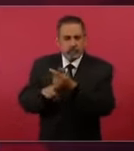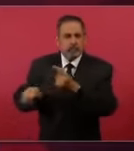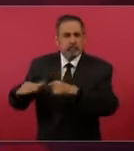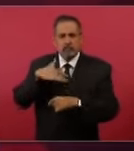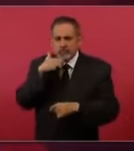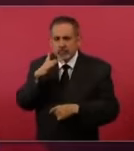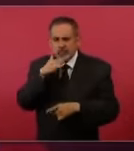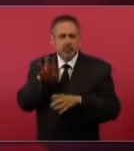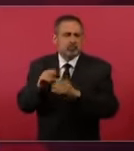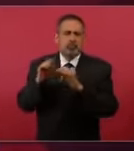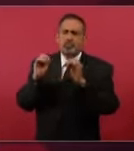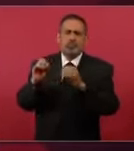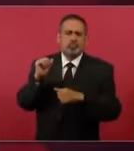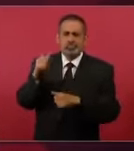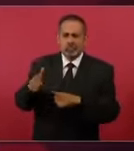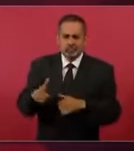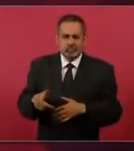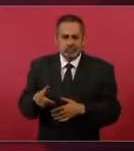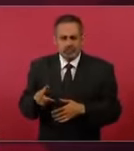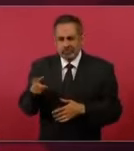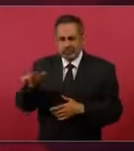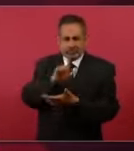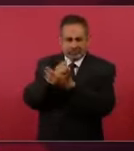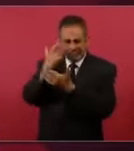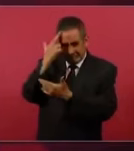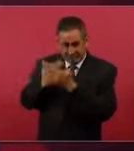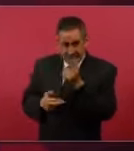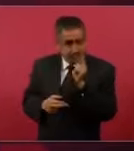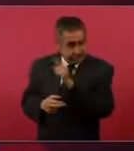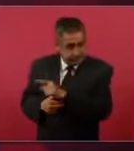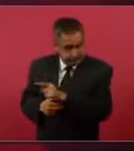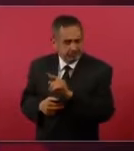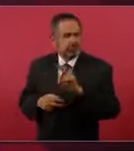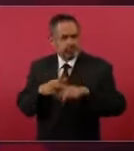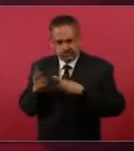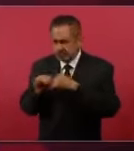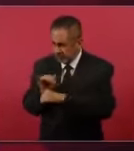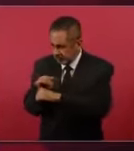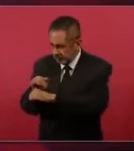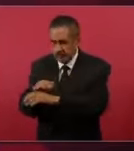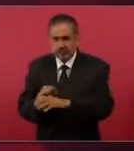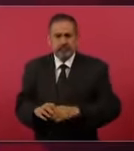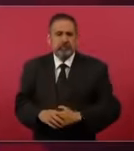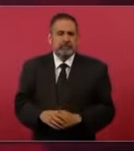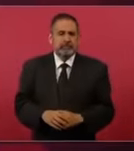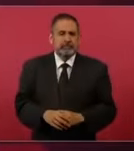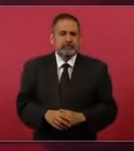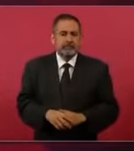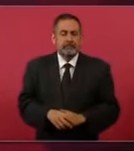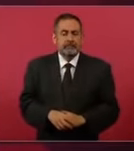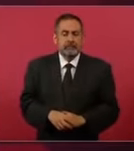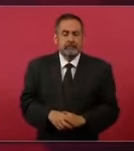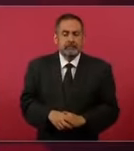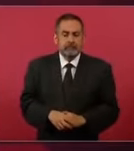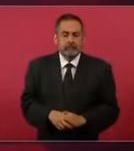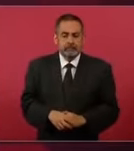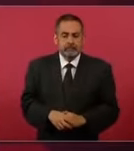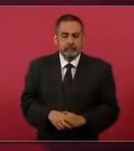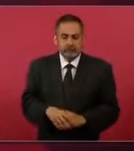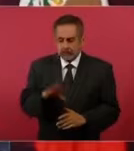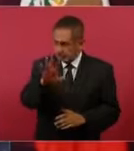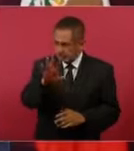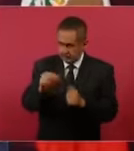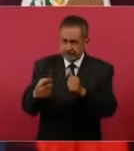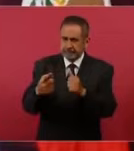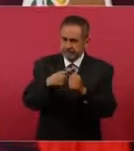o de cometerse ilícitos. ¿Entonces no se les separarán los trabajadores recientes? No, primero,